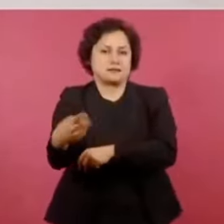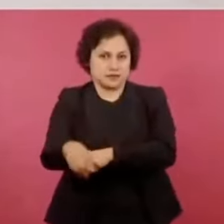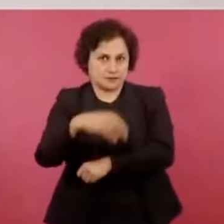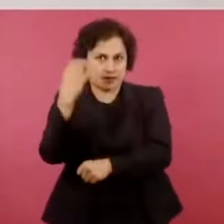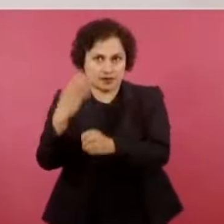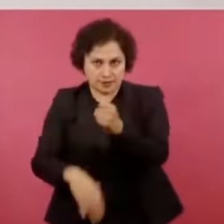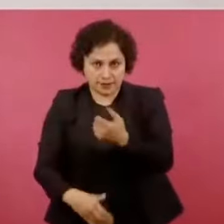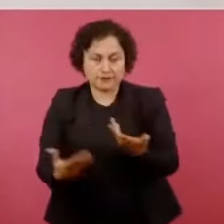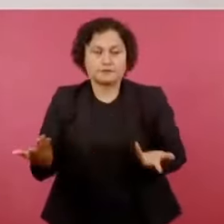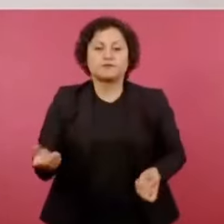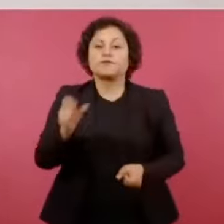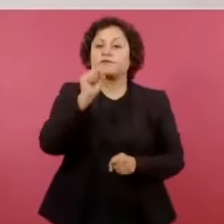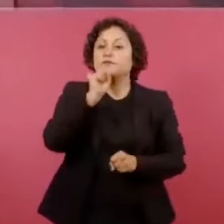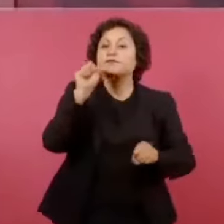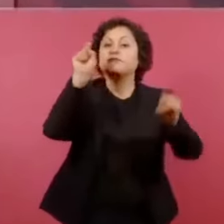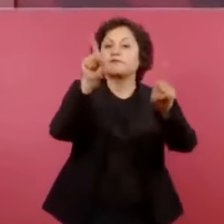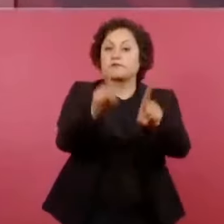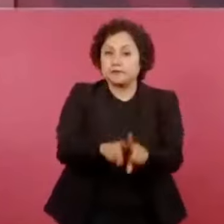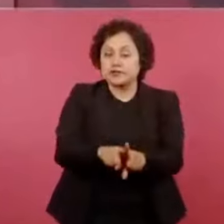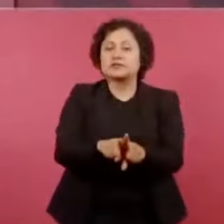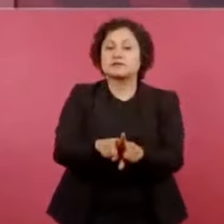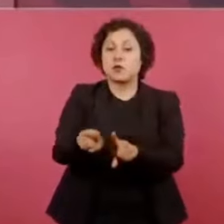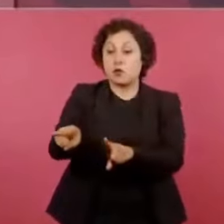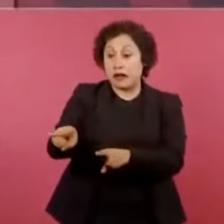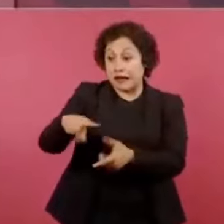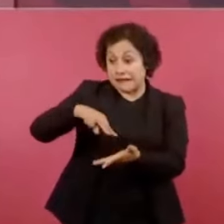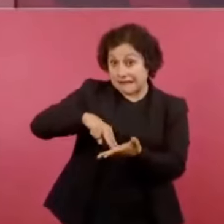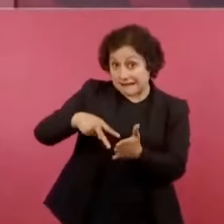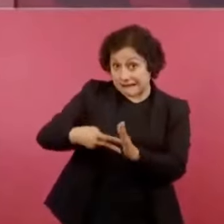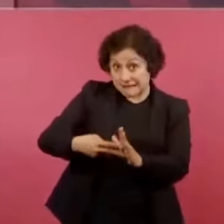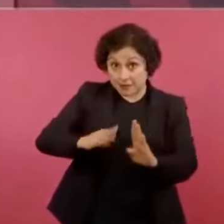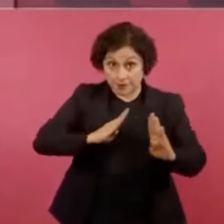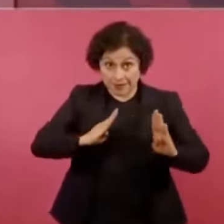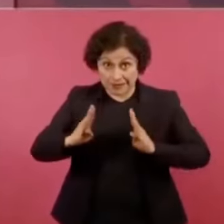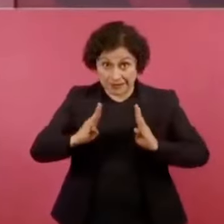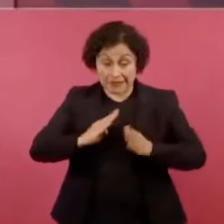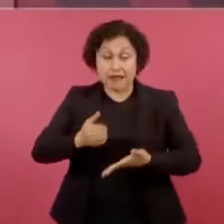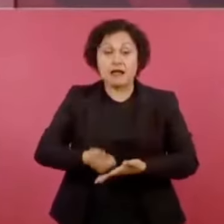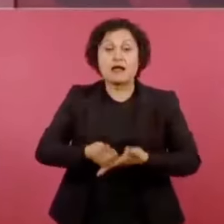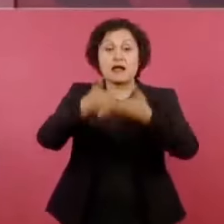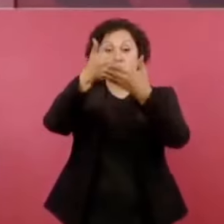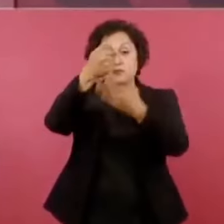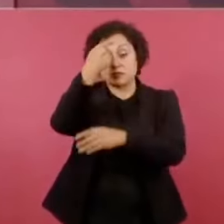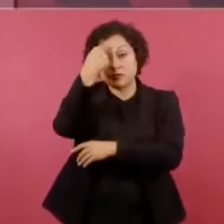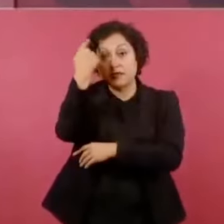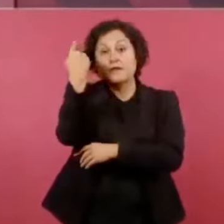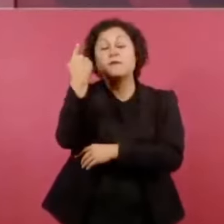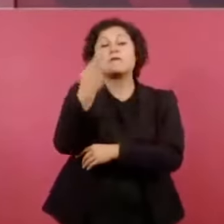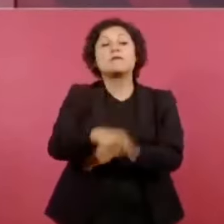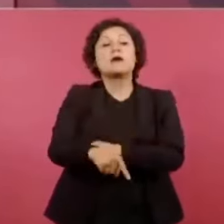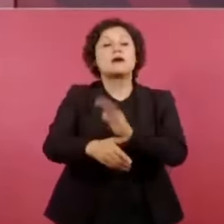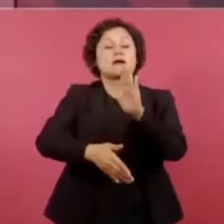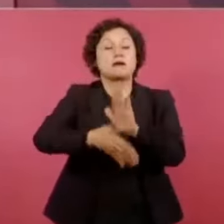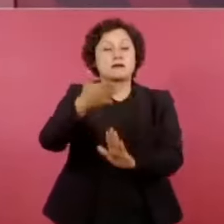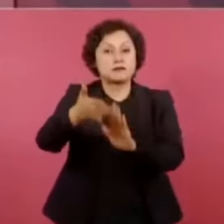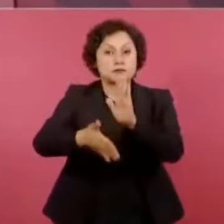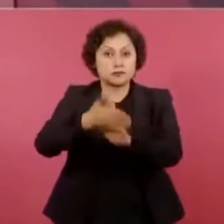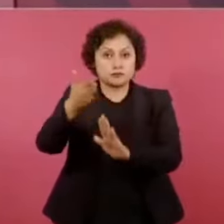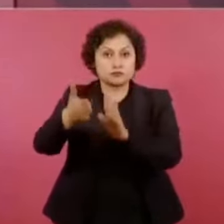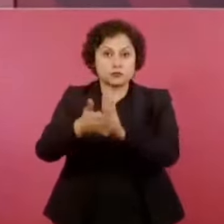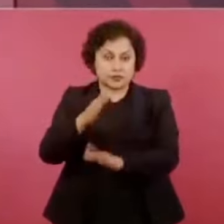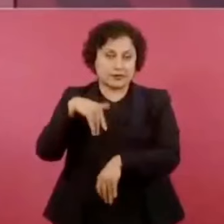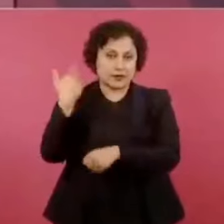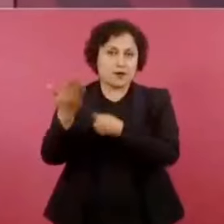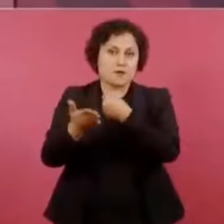Con los ingenieros militares se está construyendo y vamos a inaugurar,